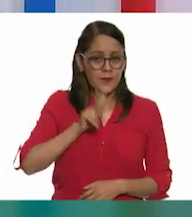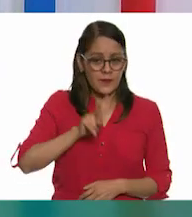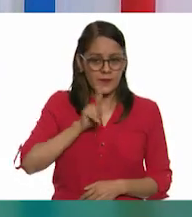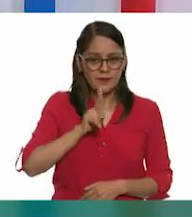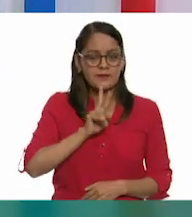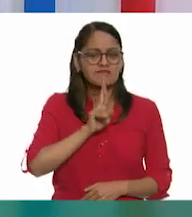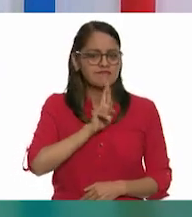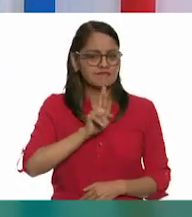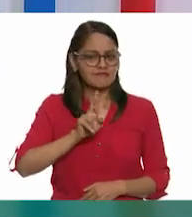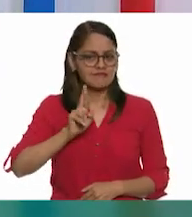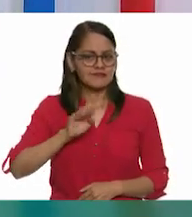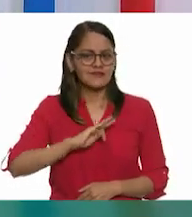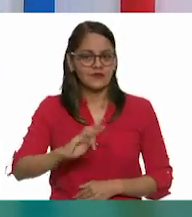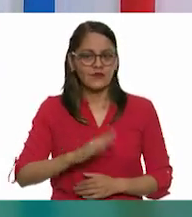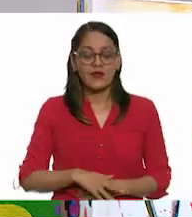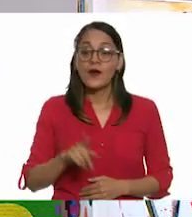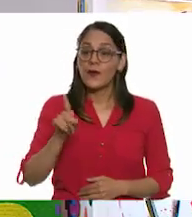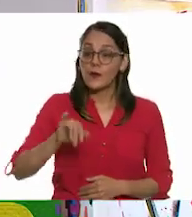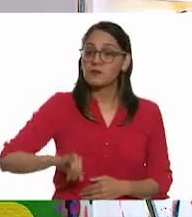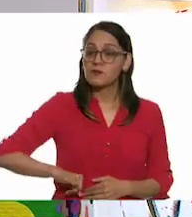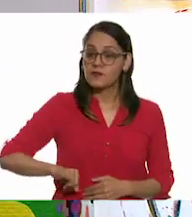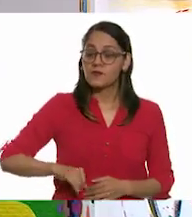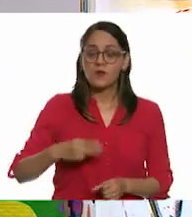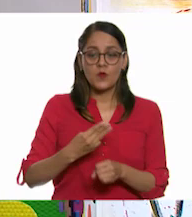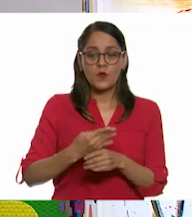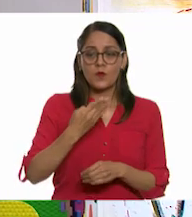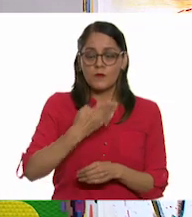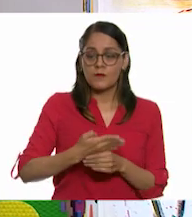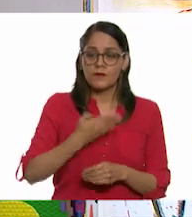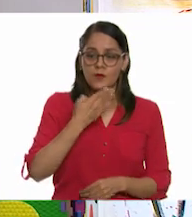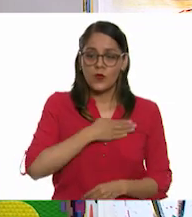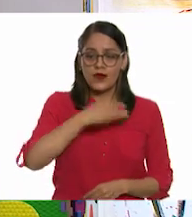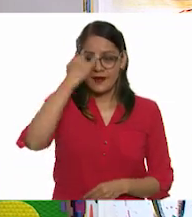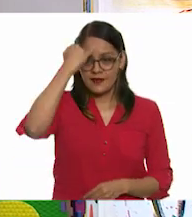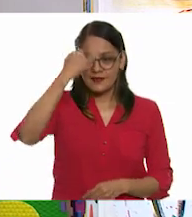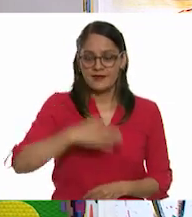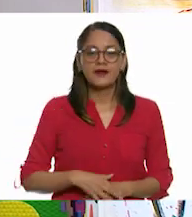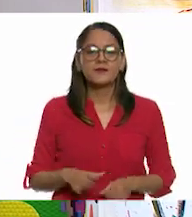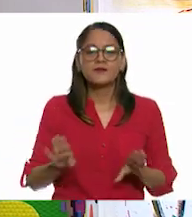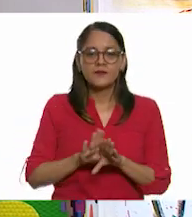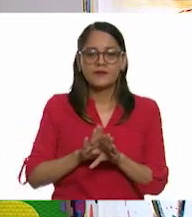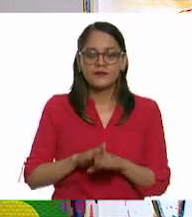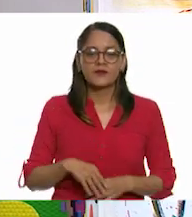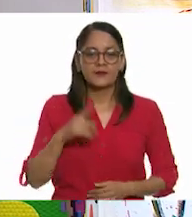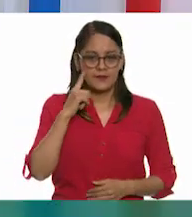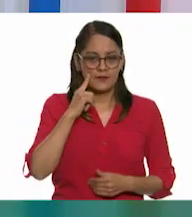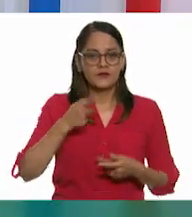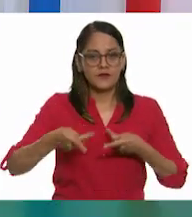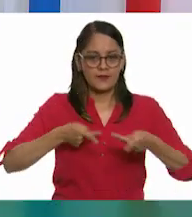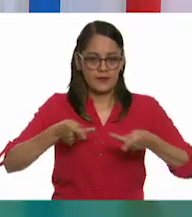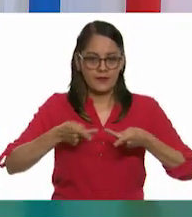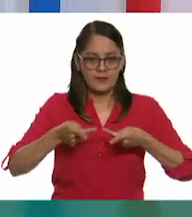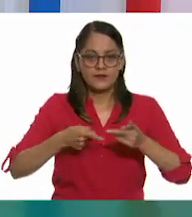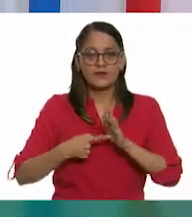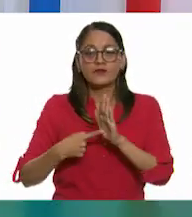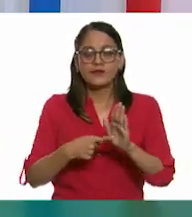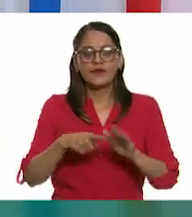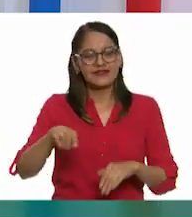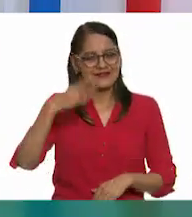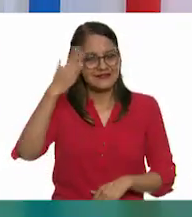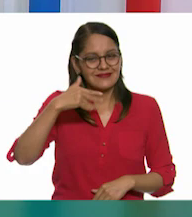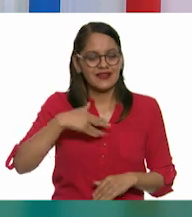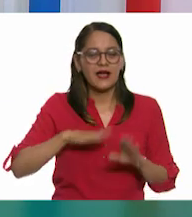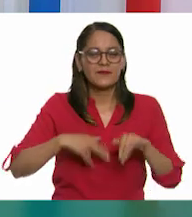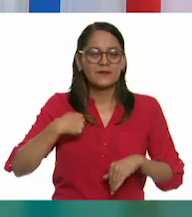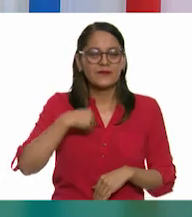interesantes. Ah, esa es una muy buena idea. Y a ver, ¿cómo lo podemos hacer? Mira, yo les tengo preparado. Ya ven que a veces se me olvidan las